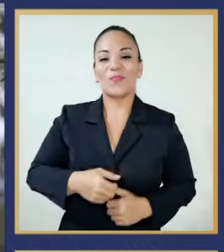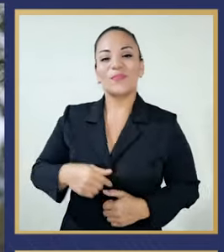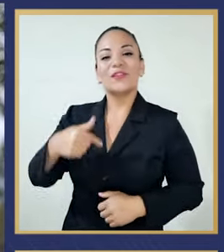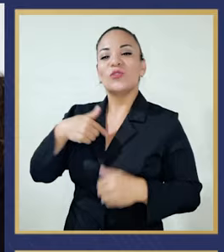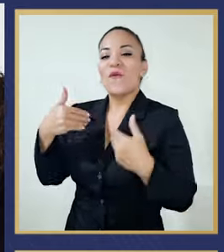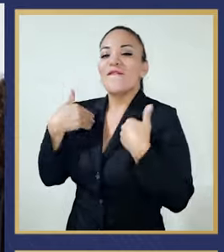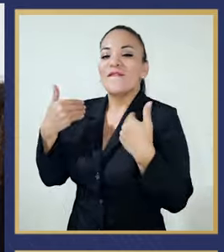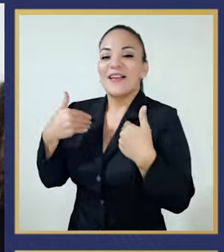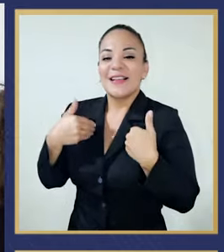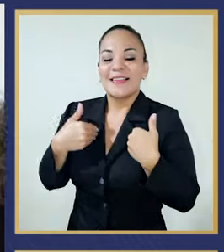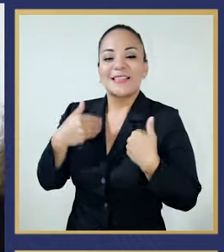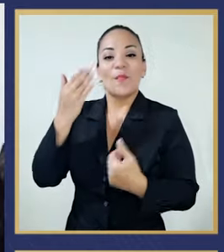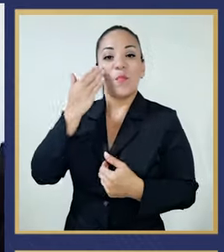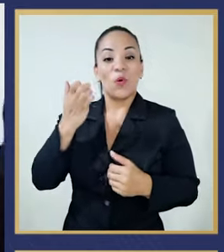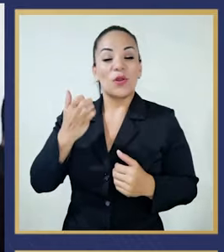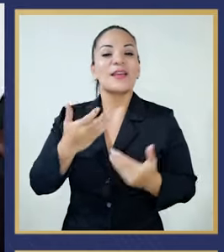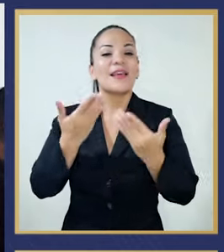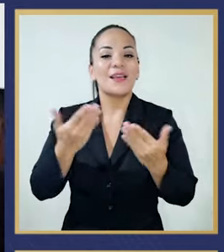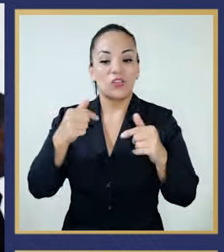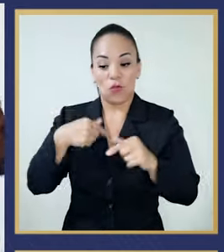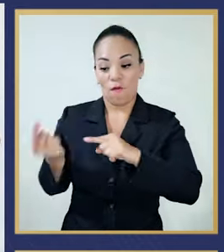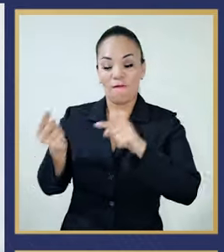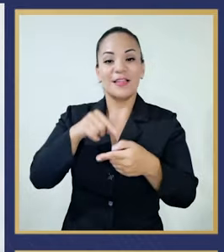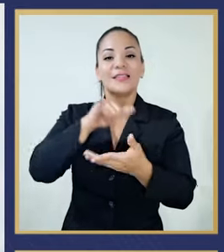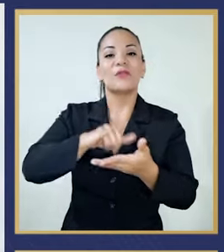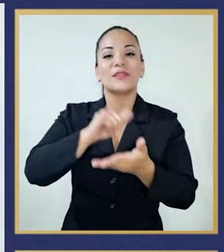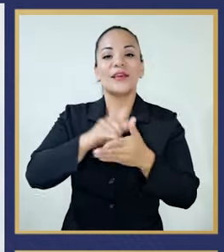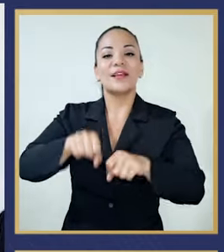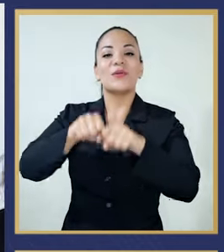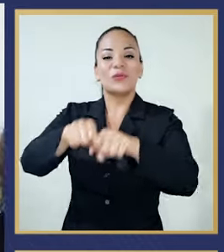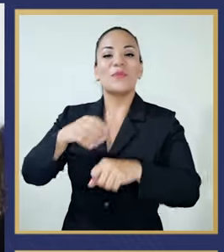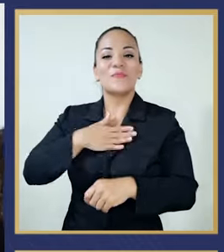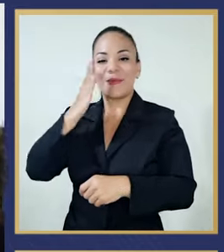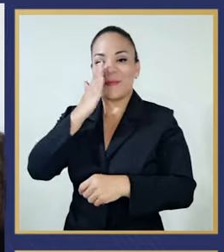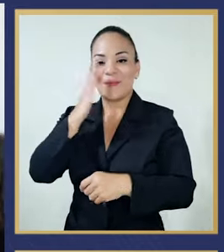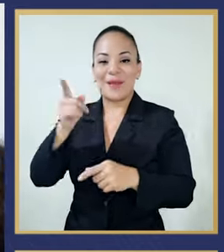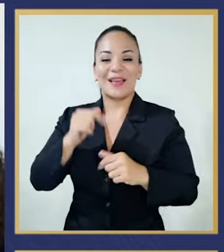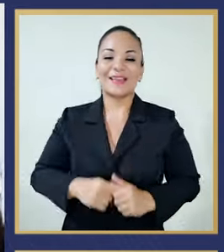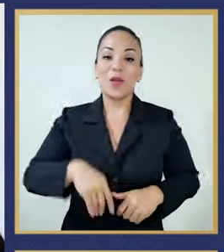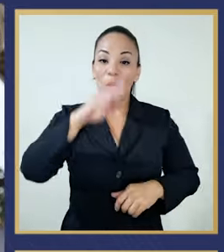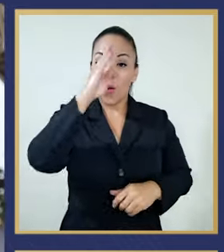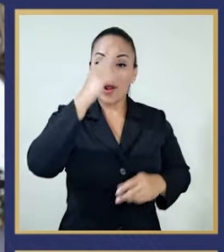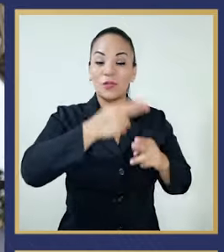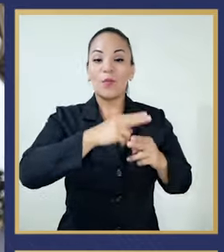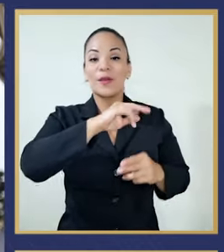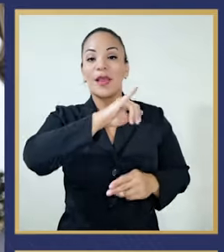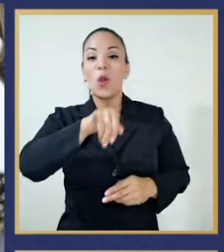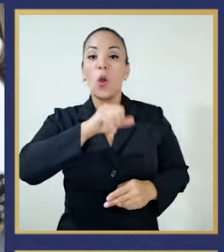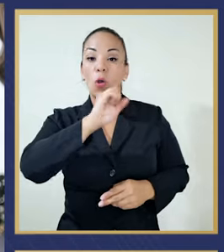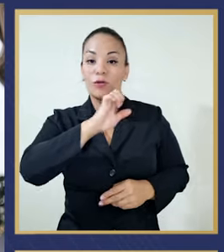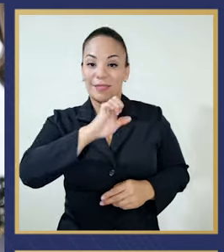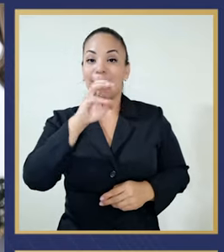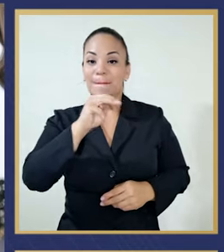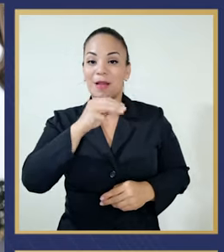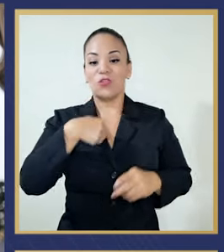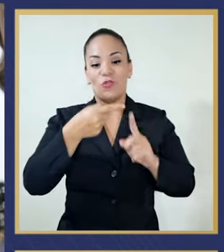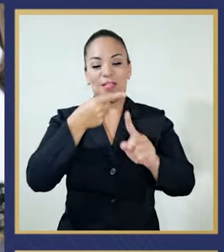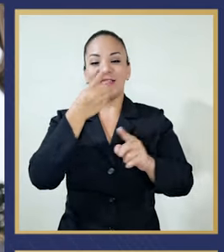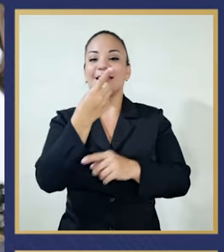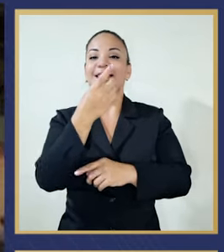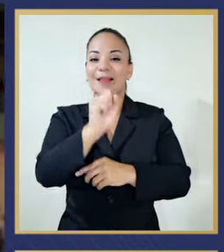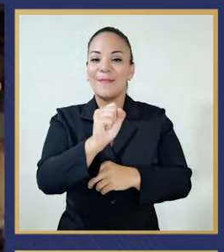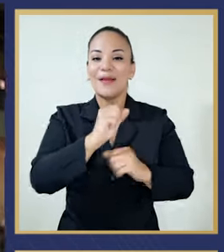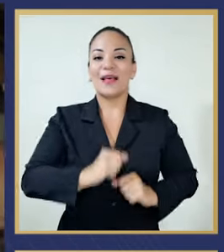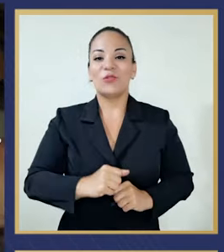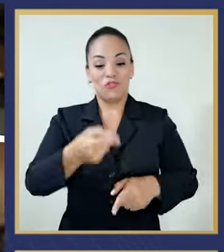mi graduación. Estoy feliz porque vine a San José a la graduación de mi mamá. Hola, mi nombre es José Mario, vengo de San